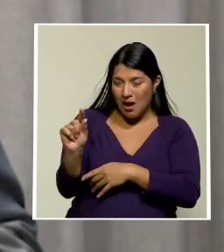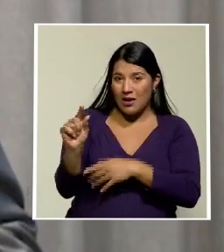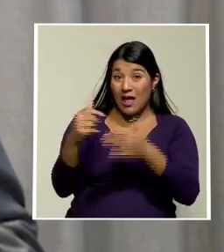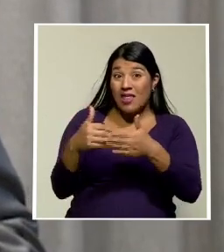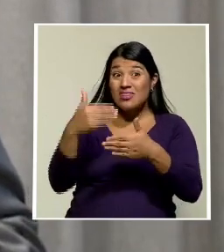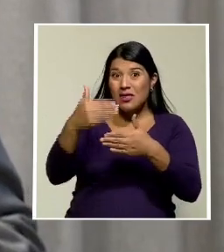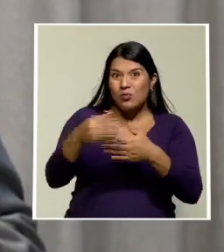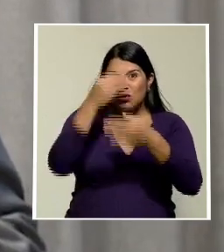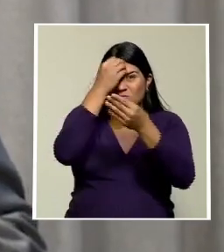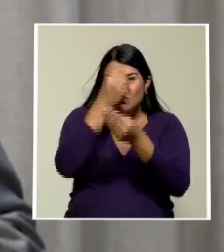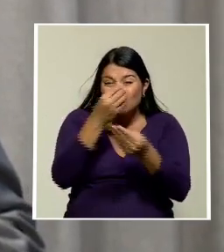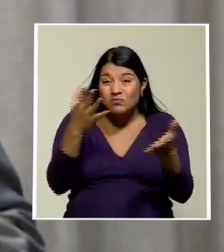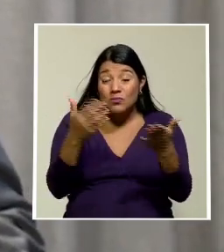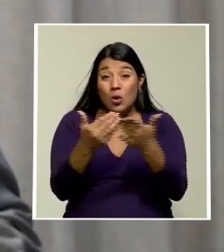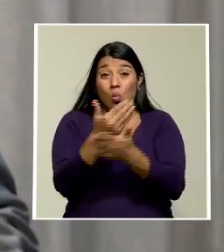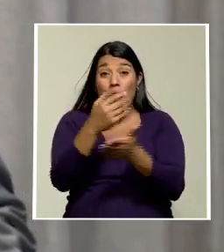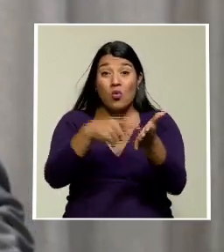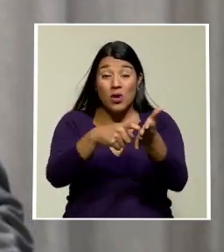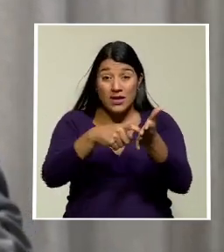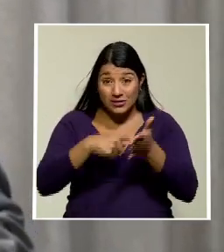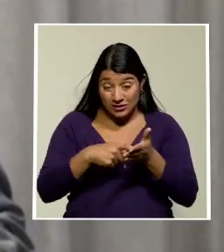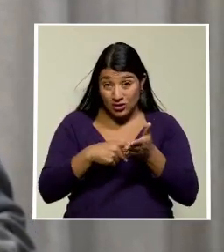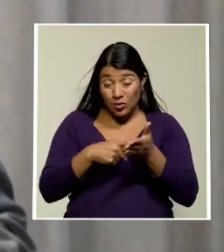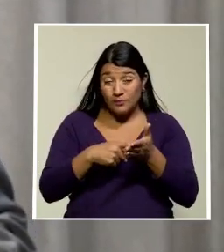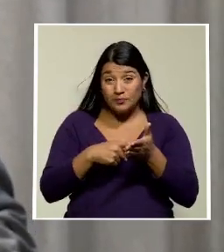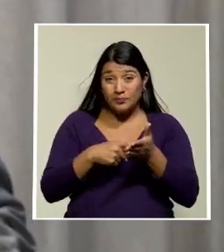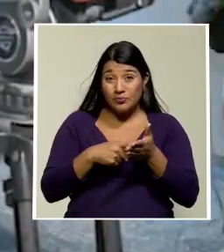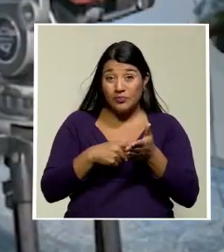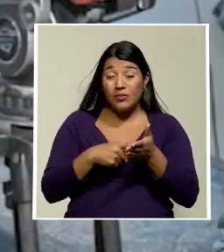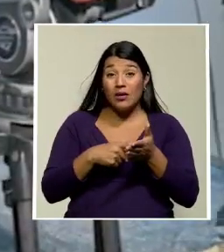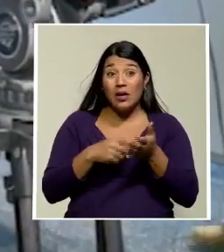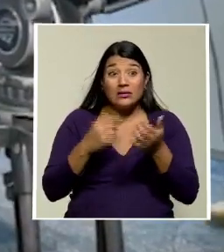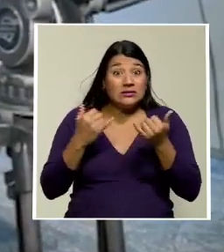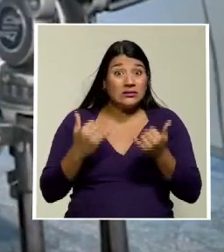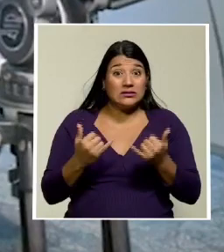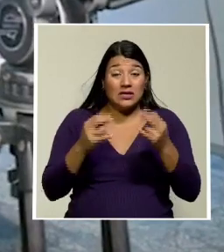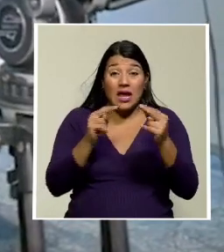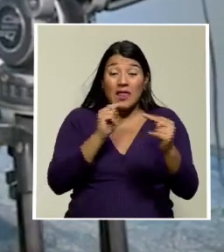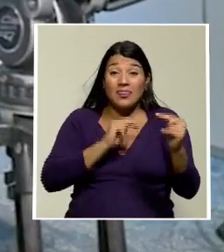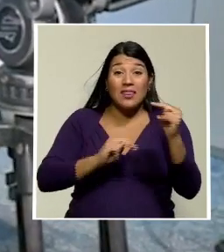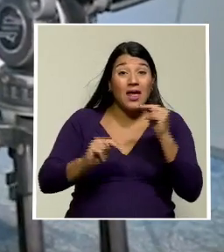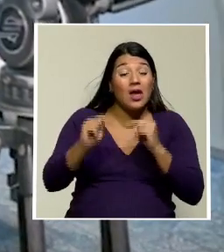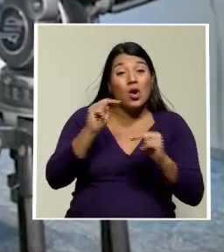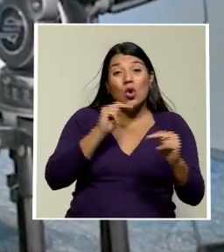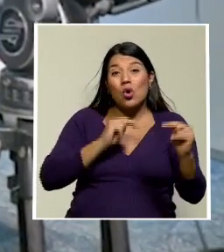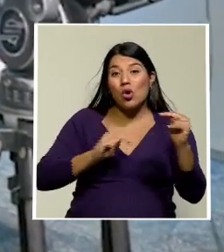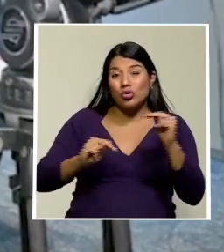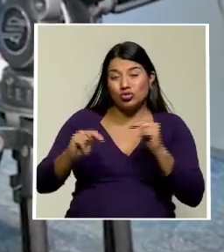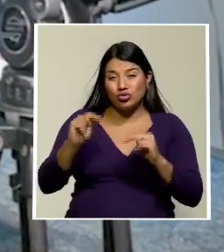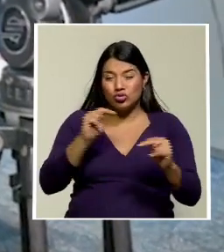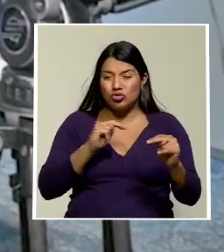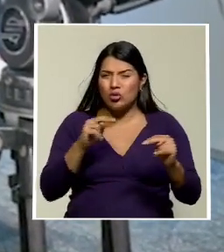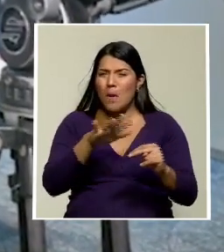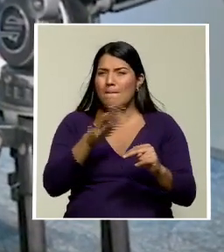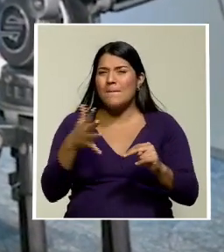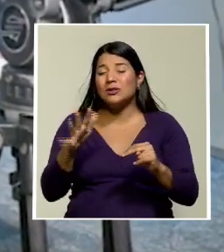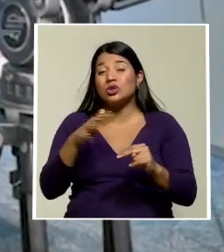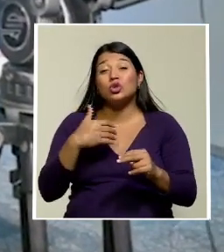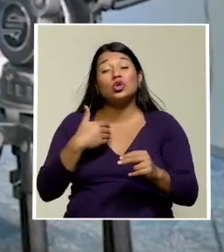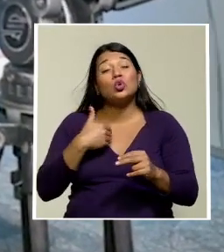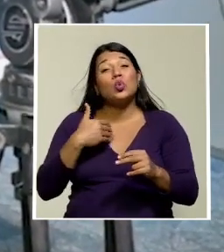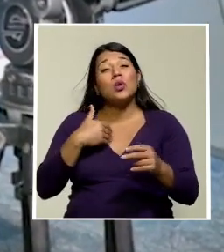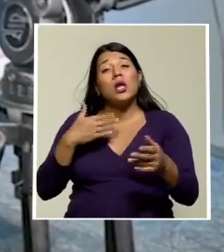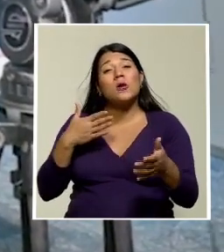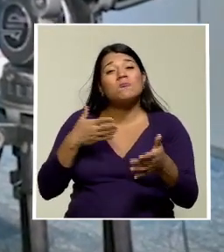disposición, los negocios turísticos experimentaron en promedio un 15